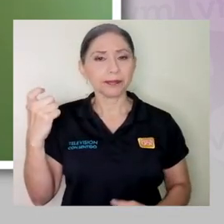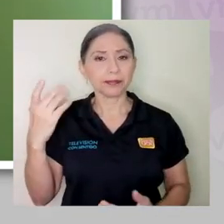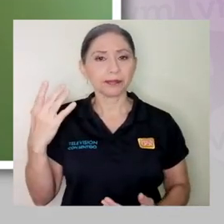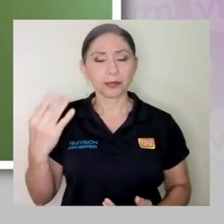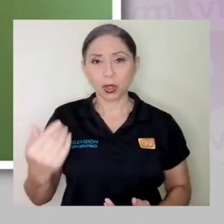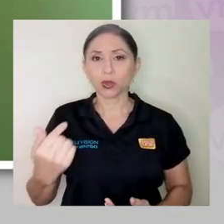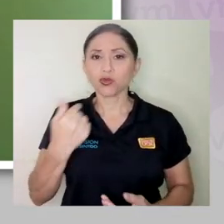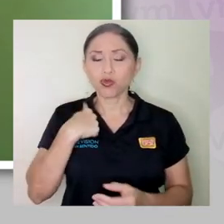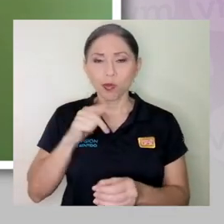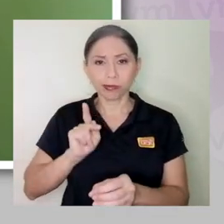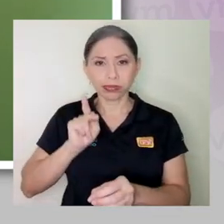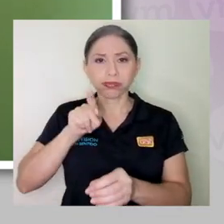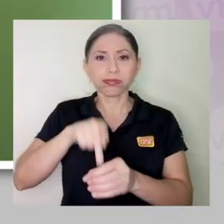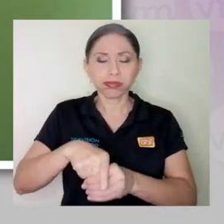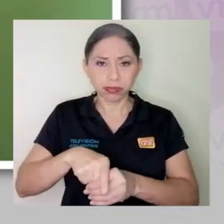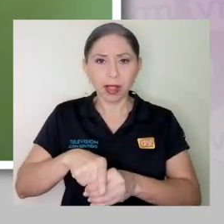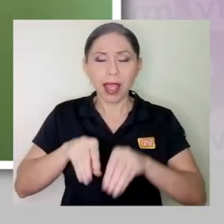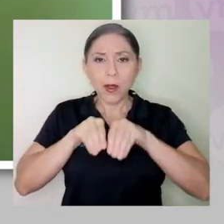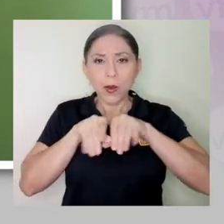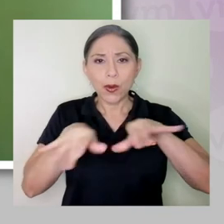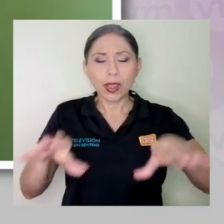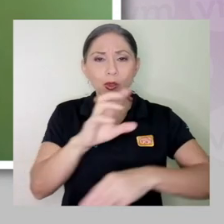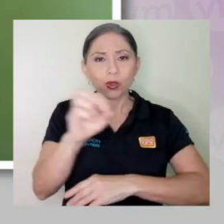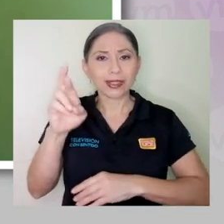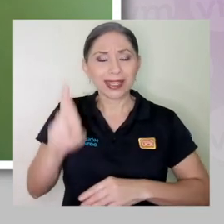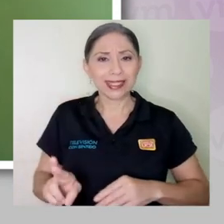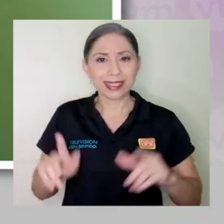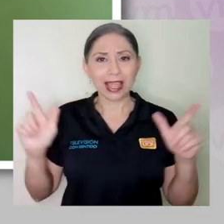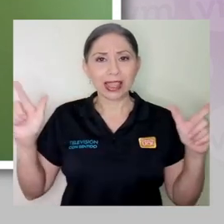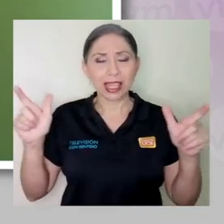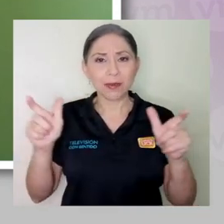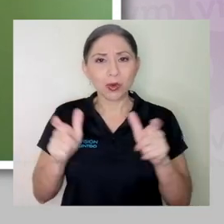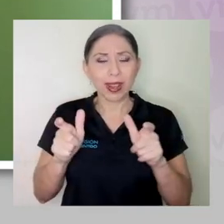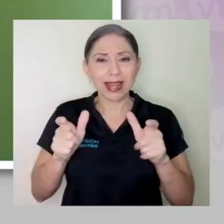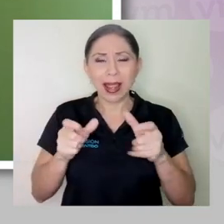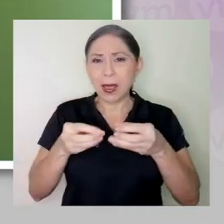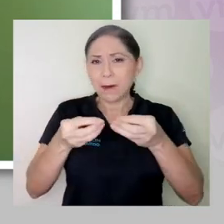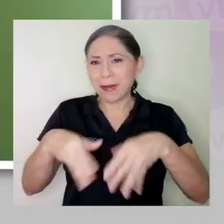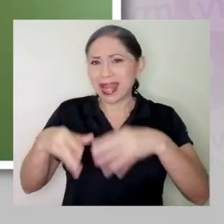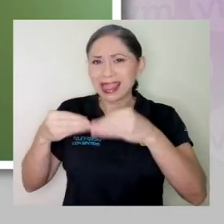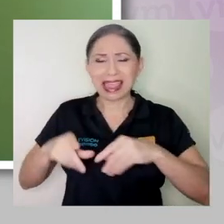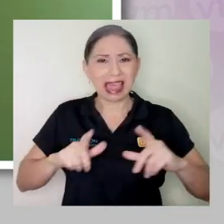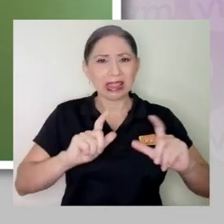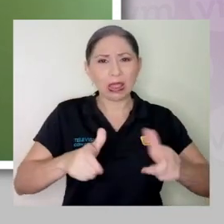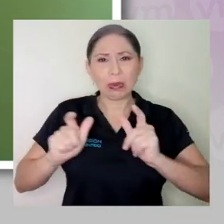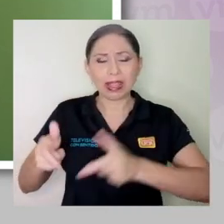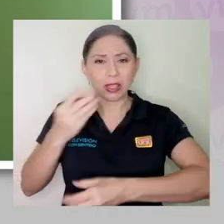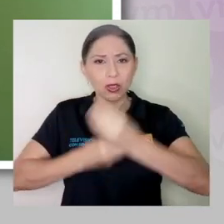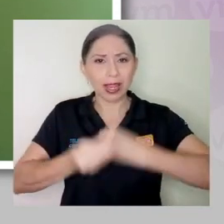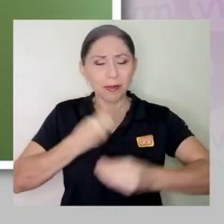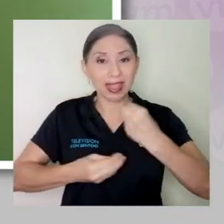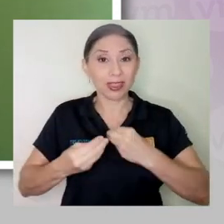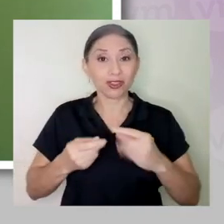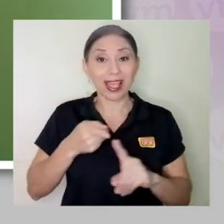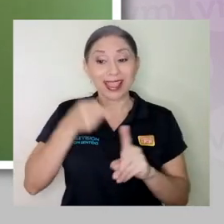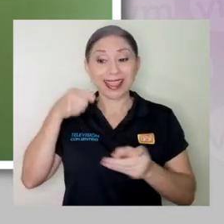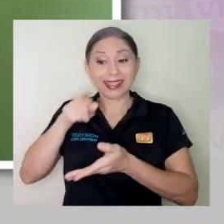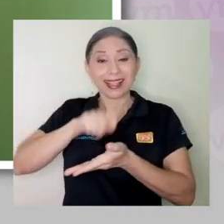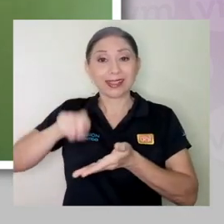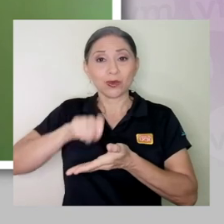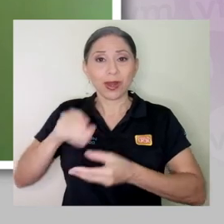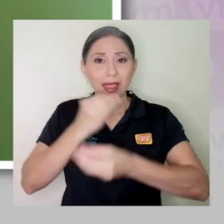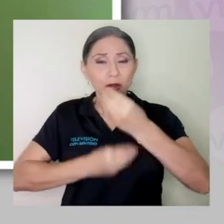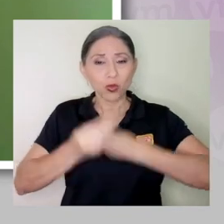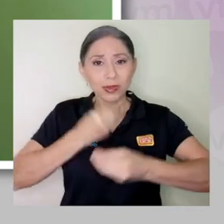yo participo en la red costarricense para disminuir pérdida y desperdicio de alimentos y desde la Escuela de